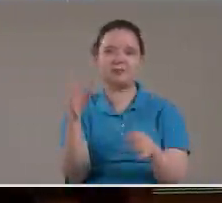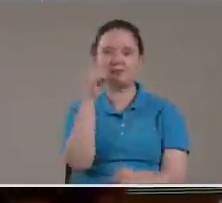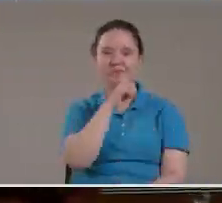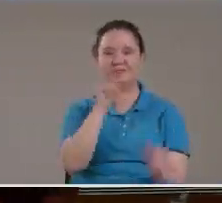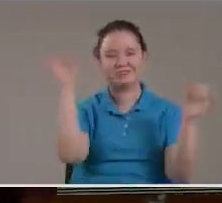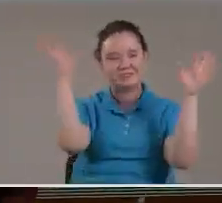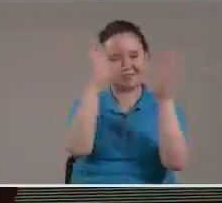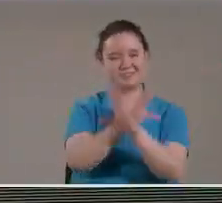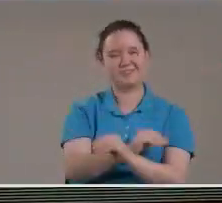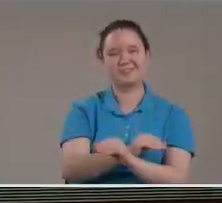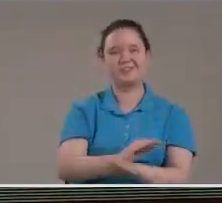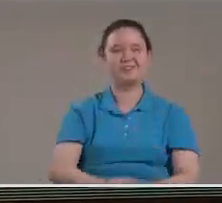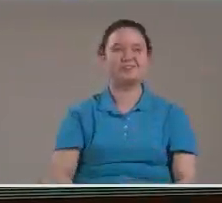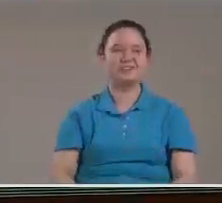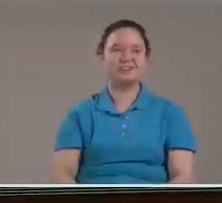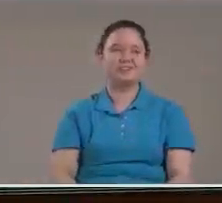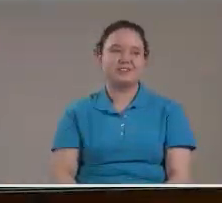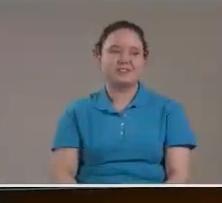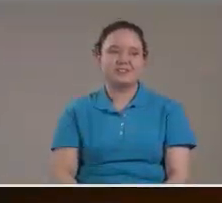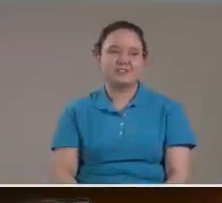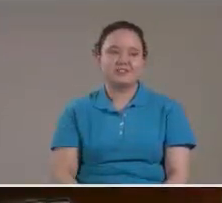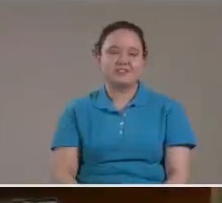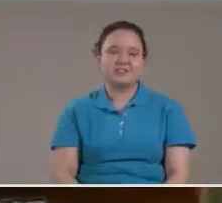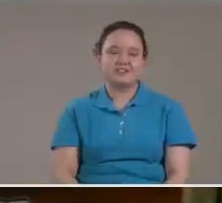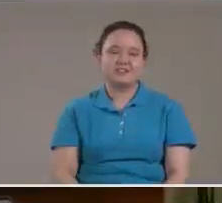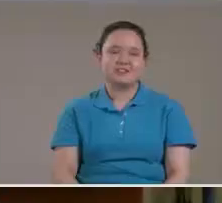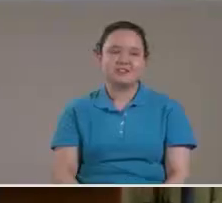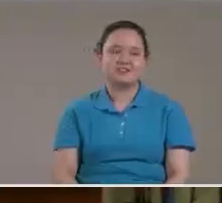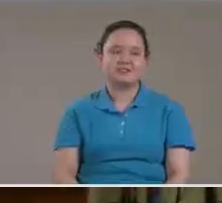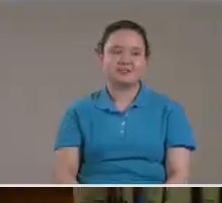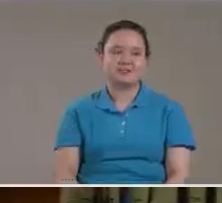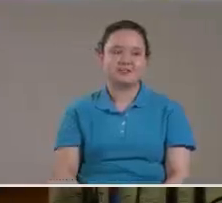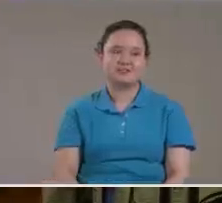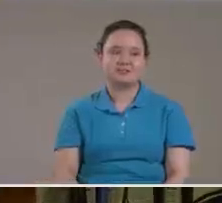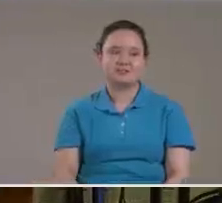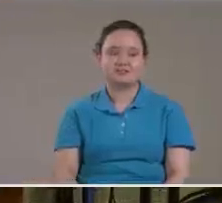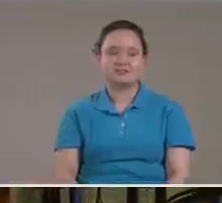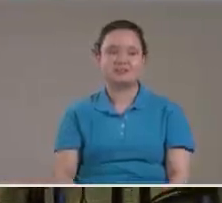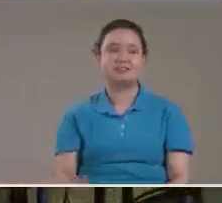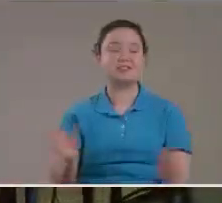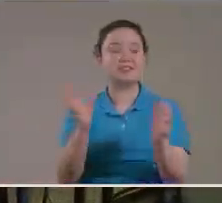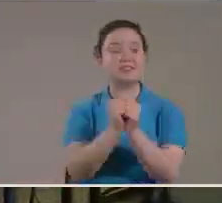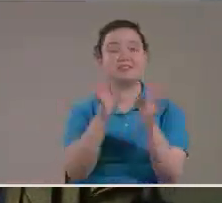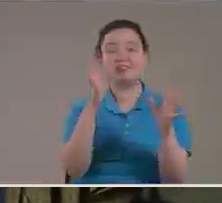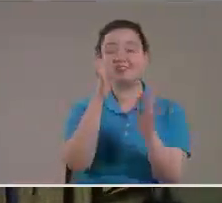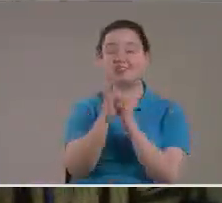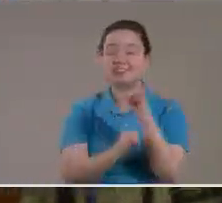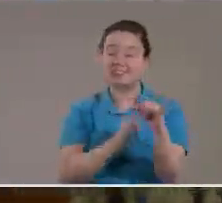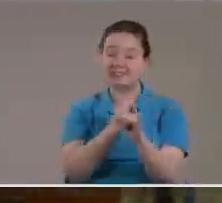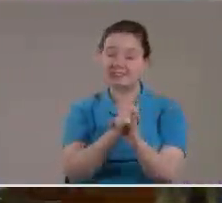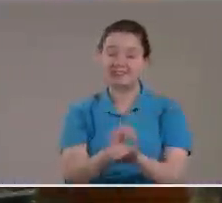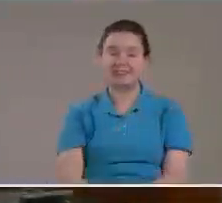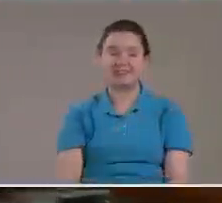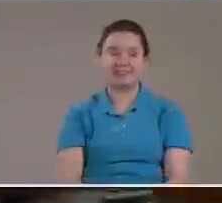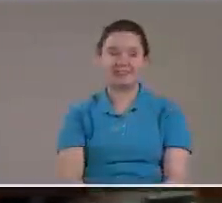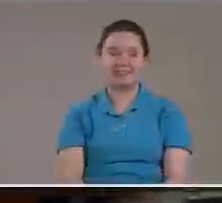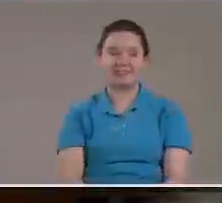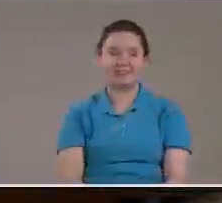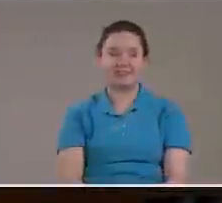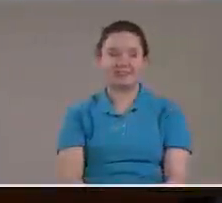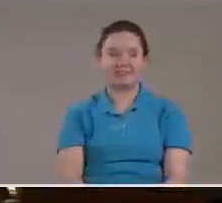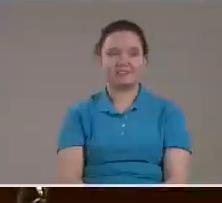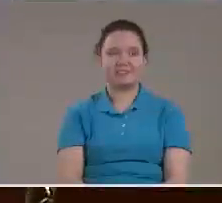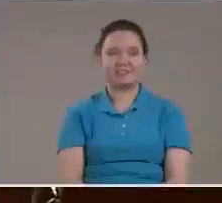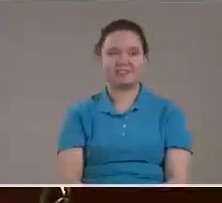oscuras Nos quedamos A oscuras Y sin su famoso Twitter Ni Facebook ¿Verdad?